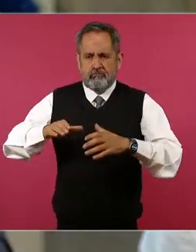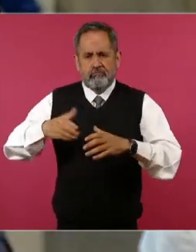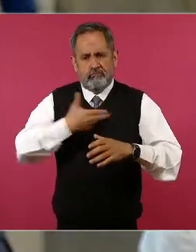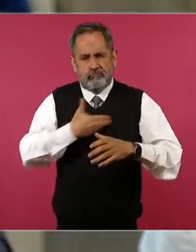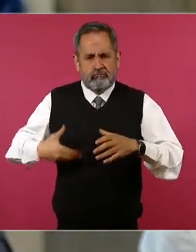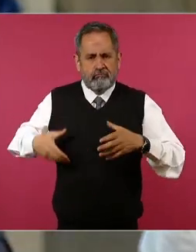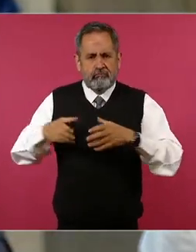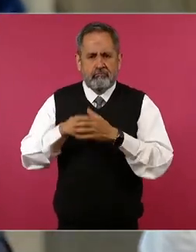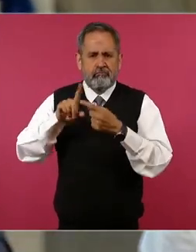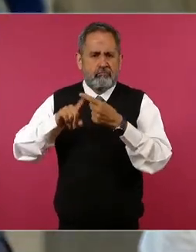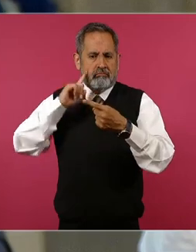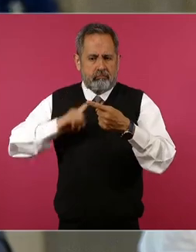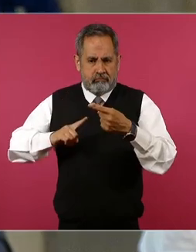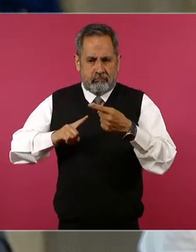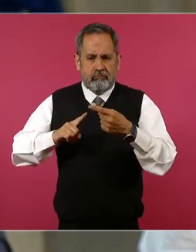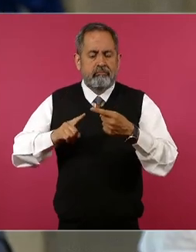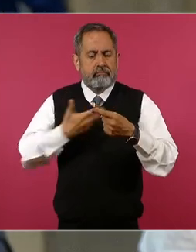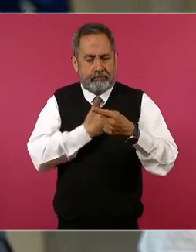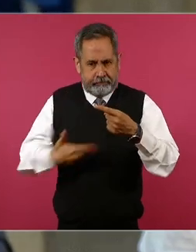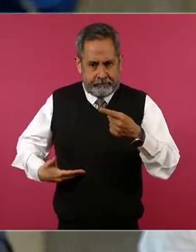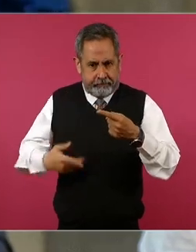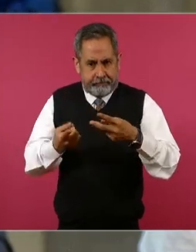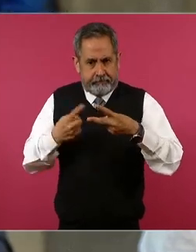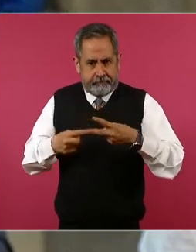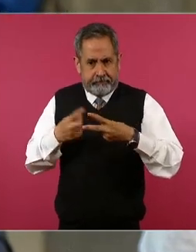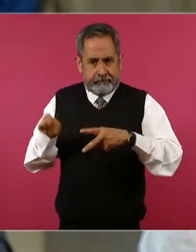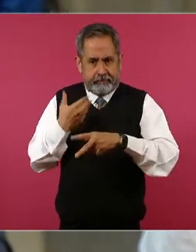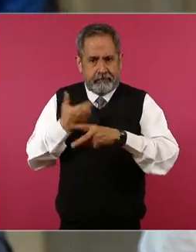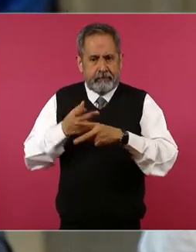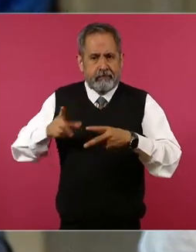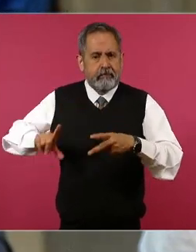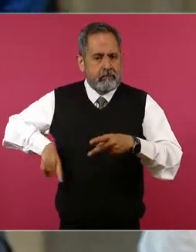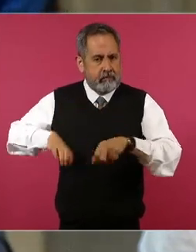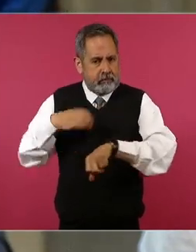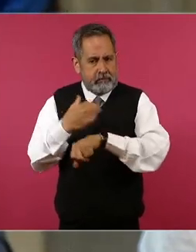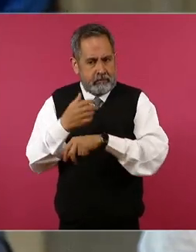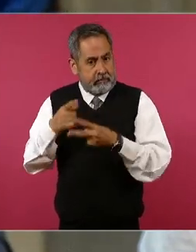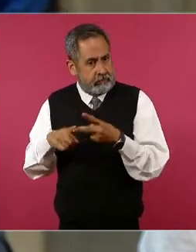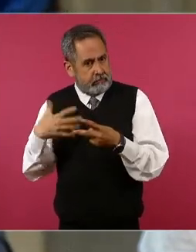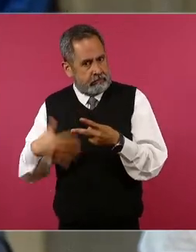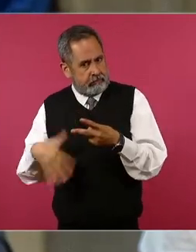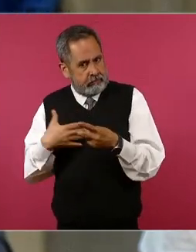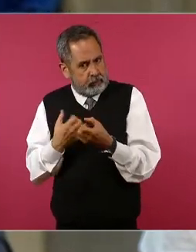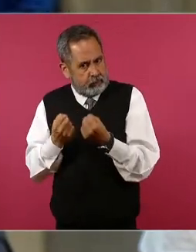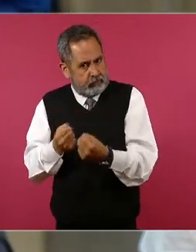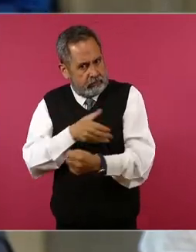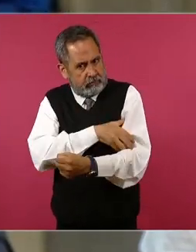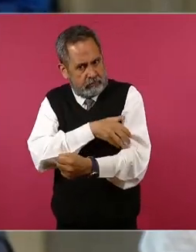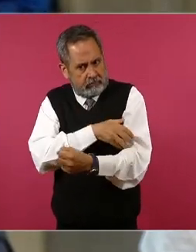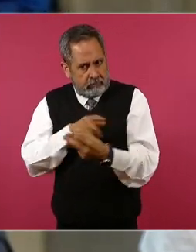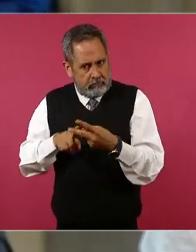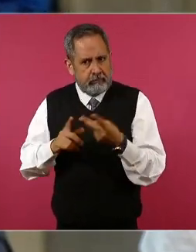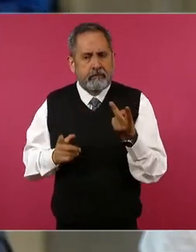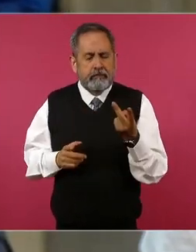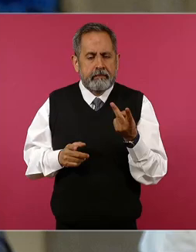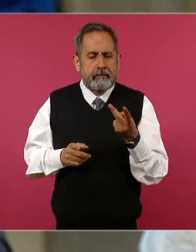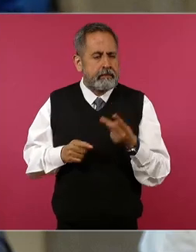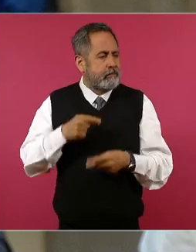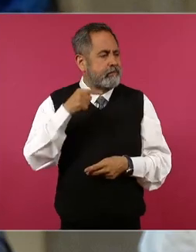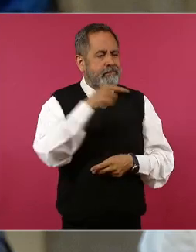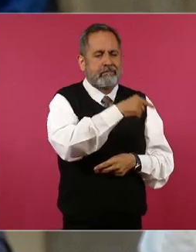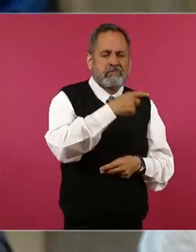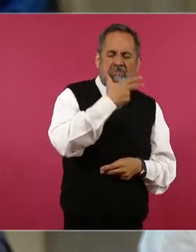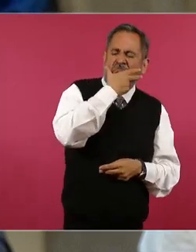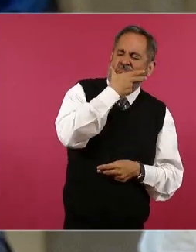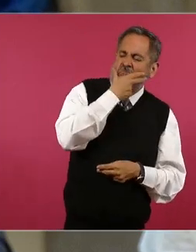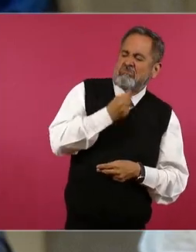presidenta y secretaria de gobierno de gobernación preguntarle esta esta misoginia